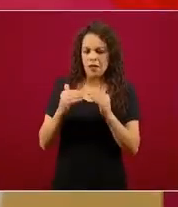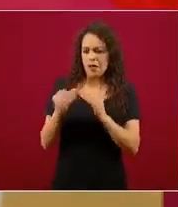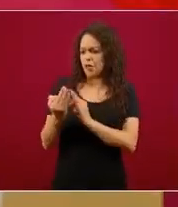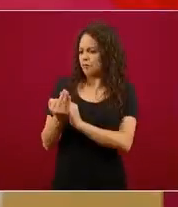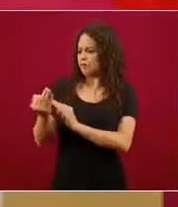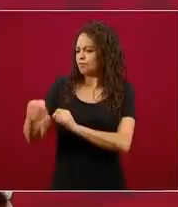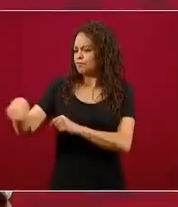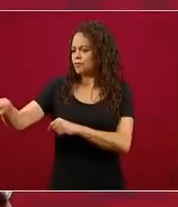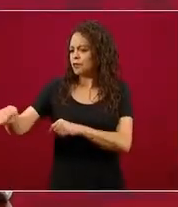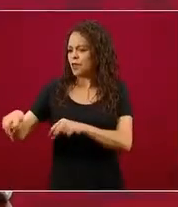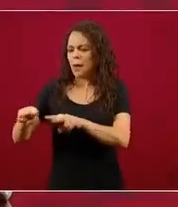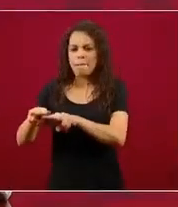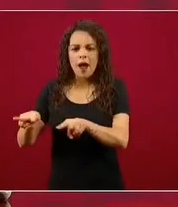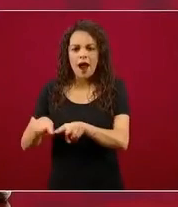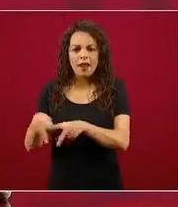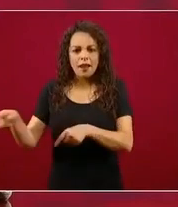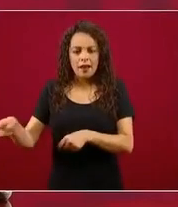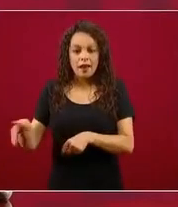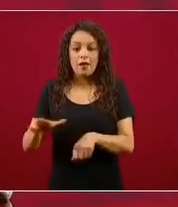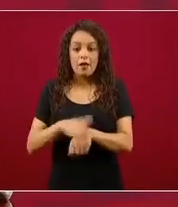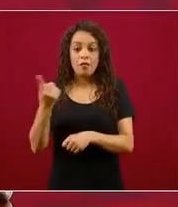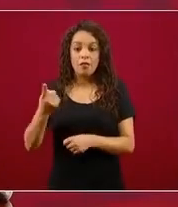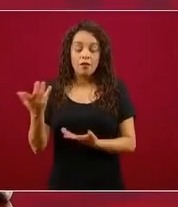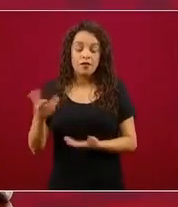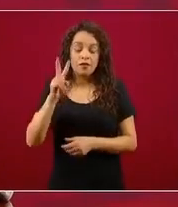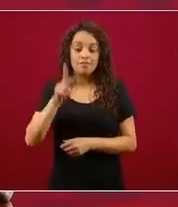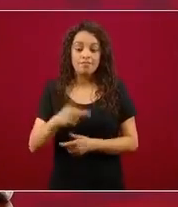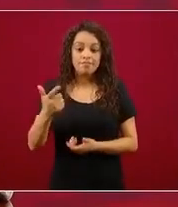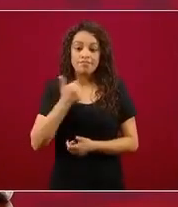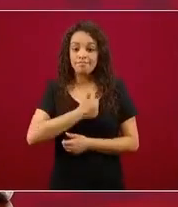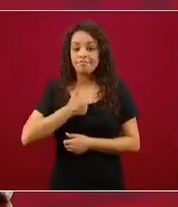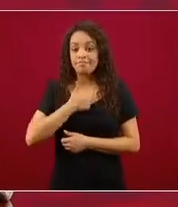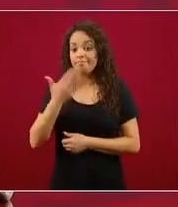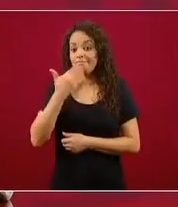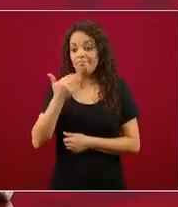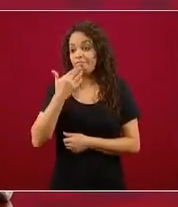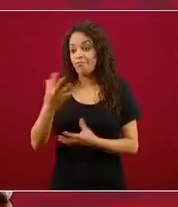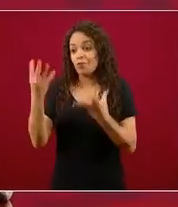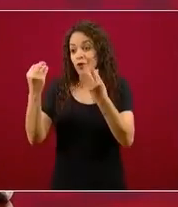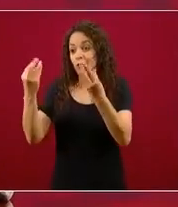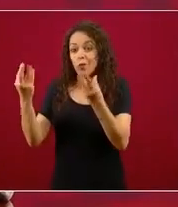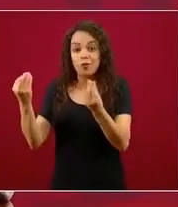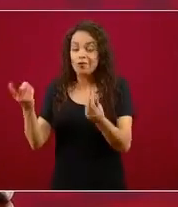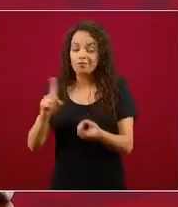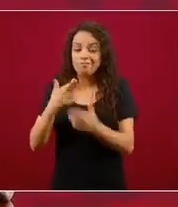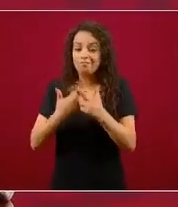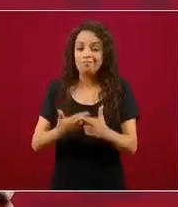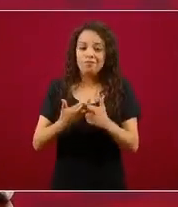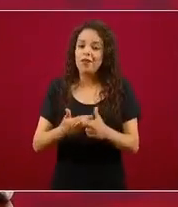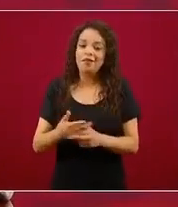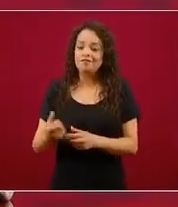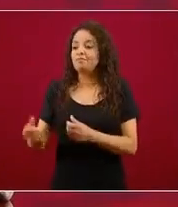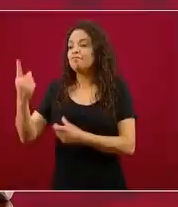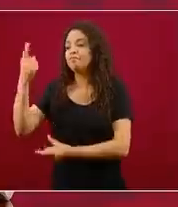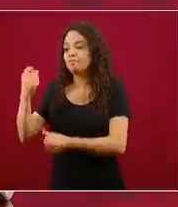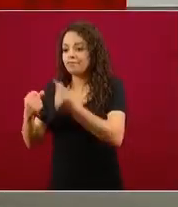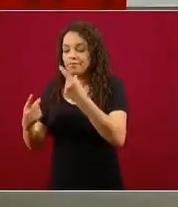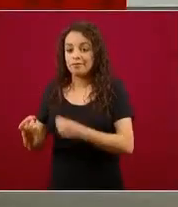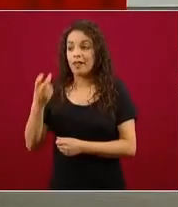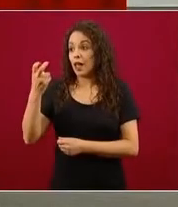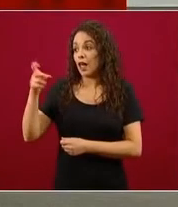que desafortunadamente no hay suficientes parques, y esto en materia de lo que está trabajando por cierto la secretaría Sedatu